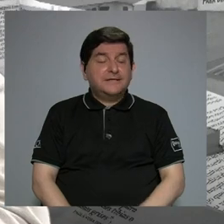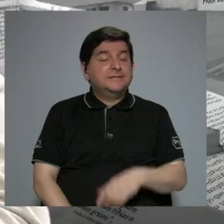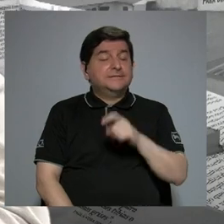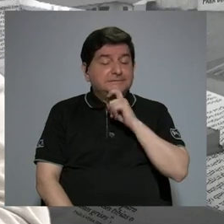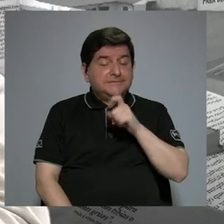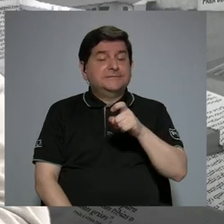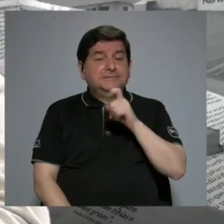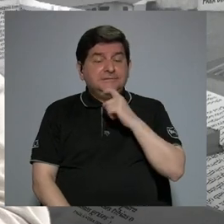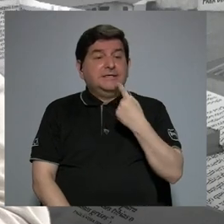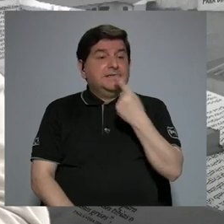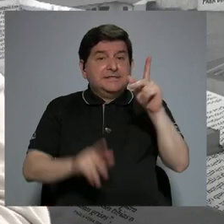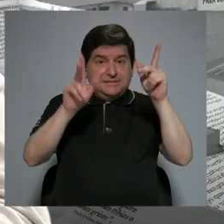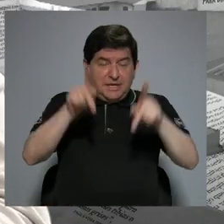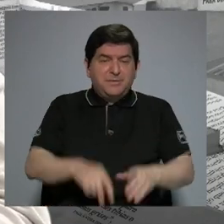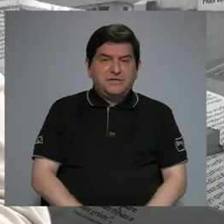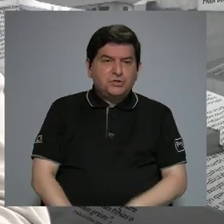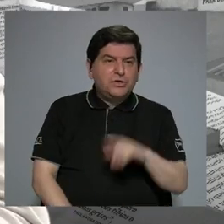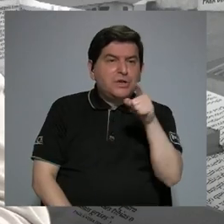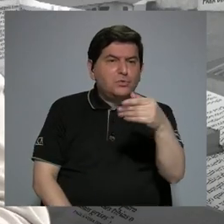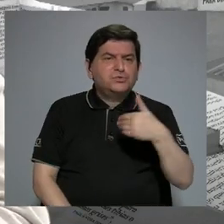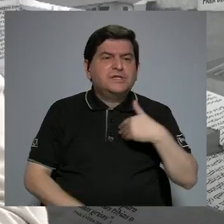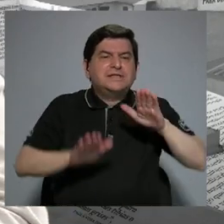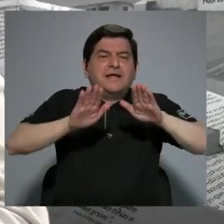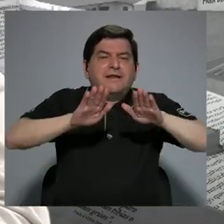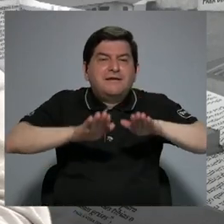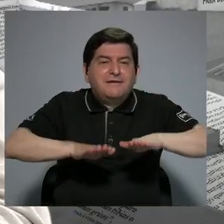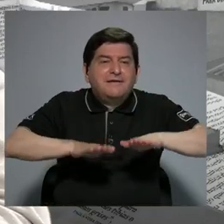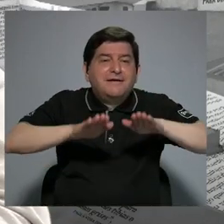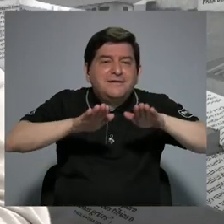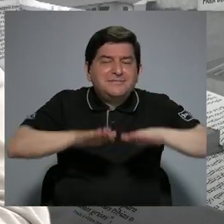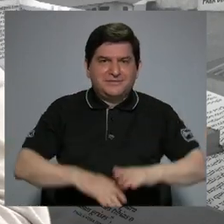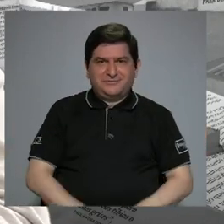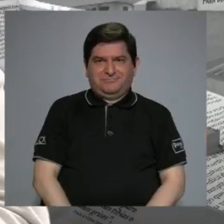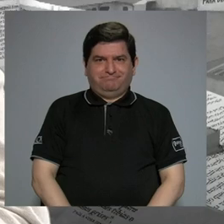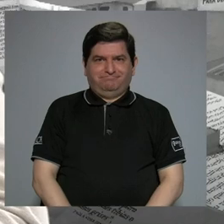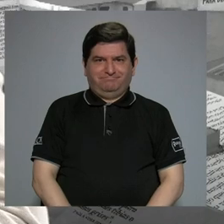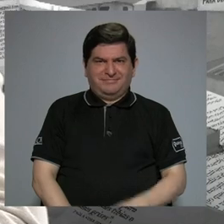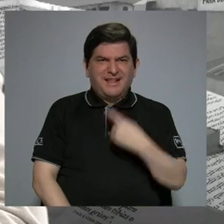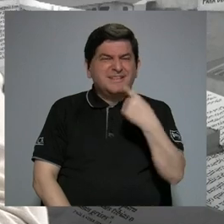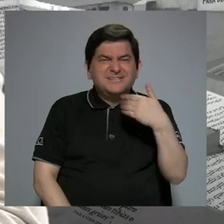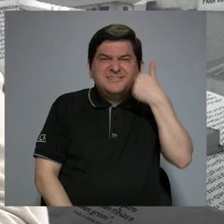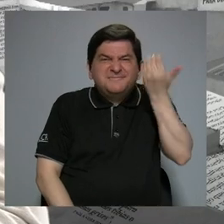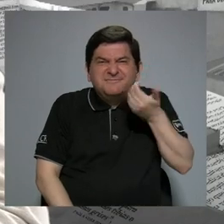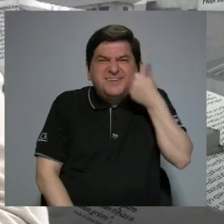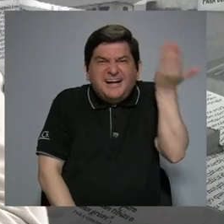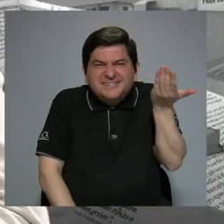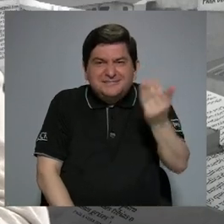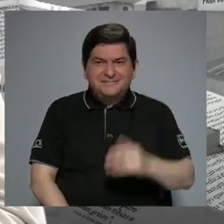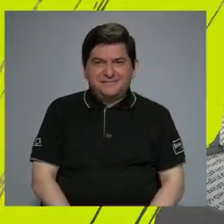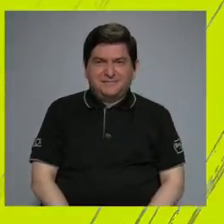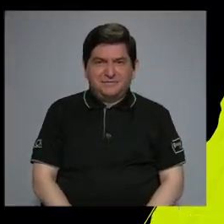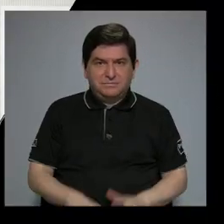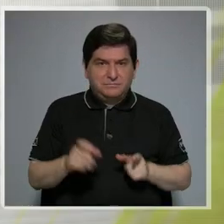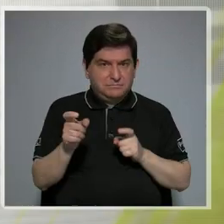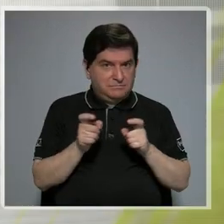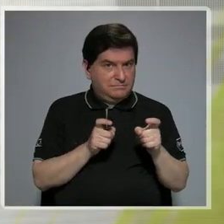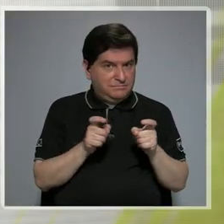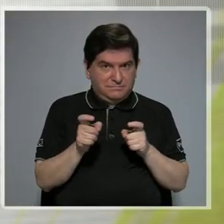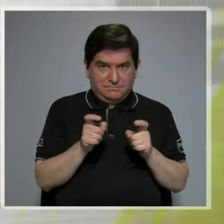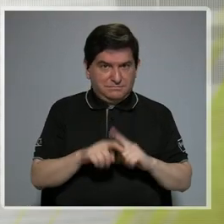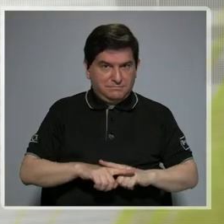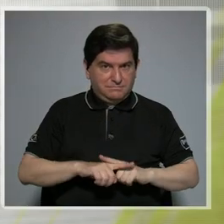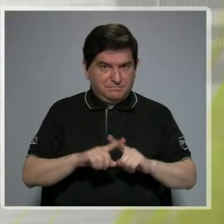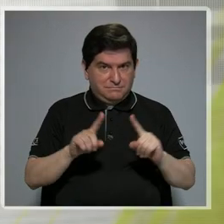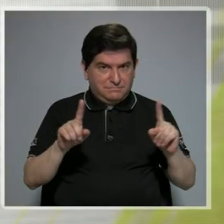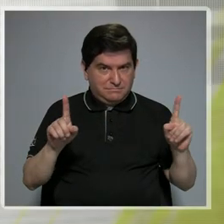difícil decirle a una persona, sí, pero usted tiene que calmarse. sea, decirlo es muy sencillo, manejarlo es otro